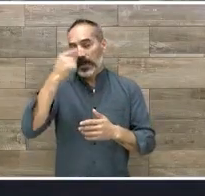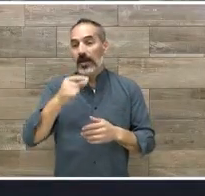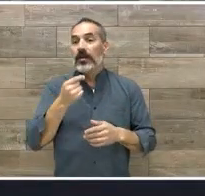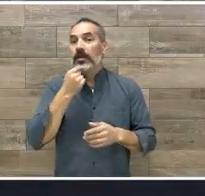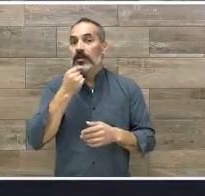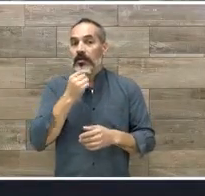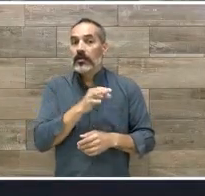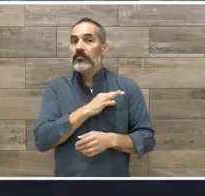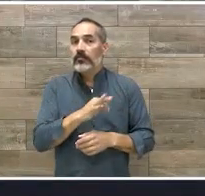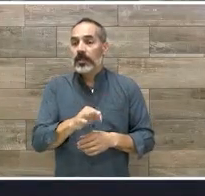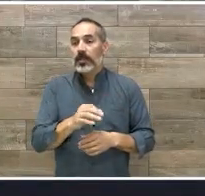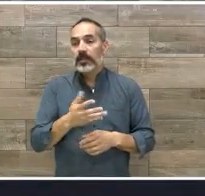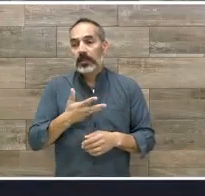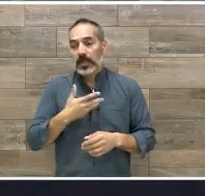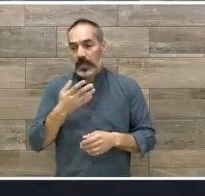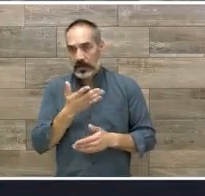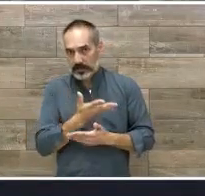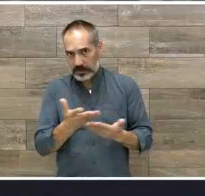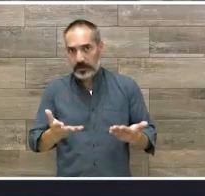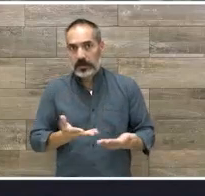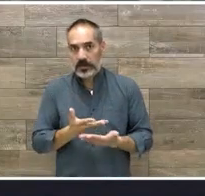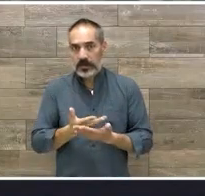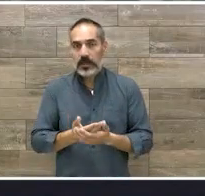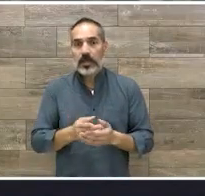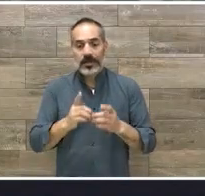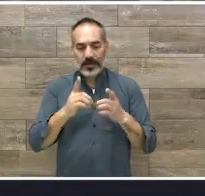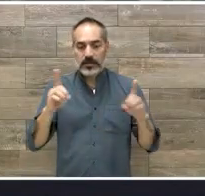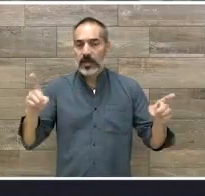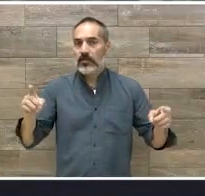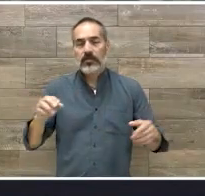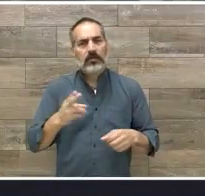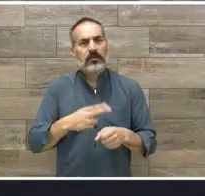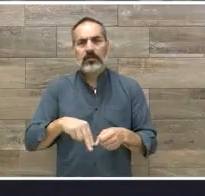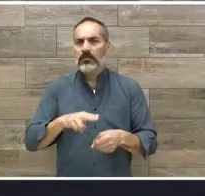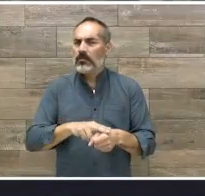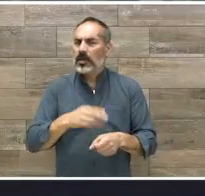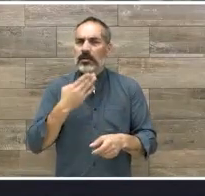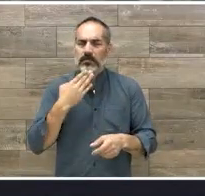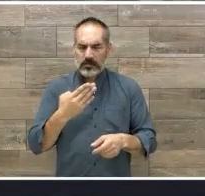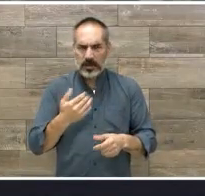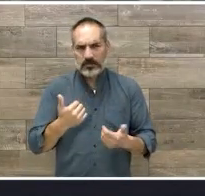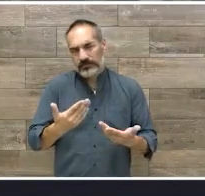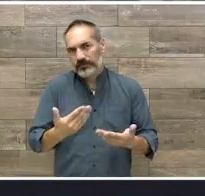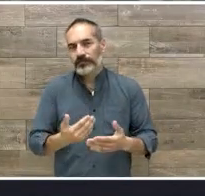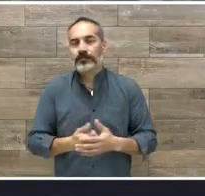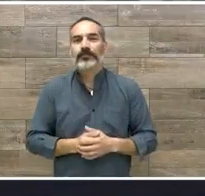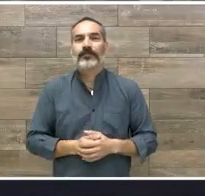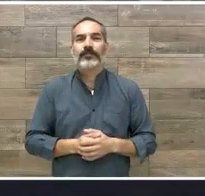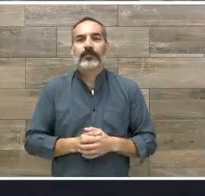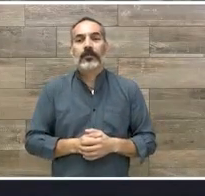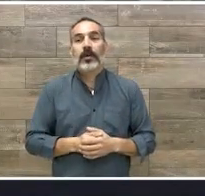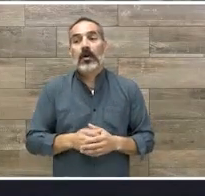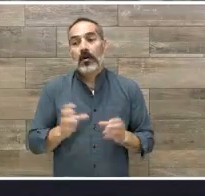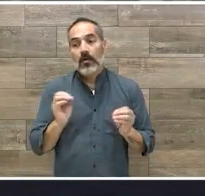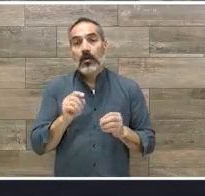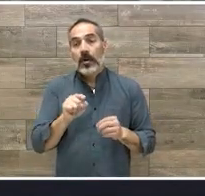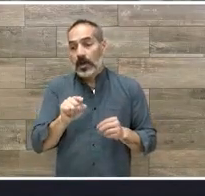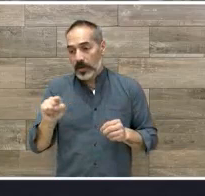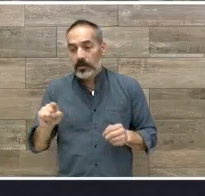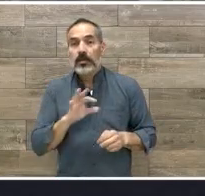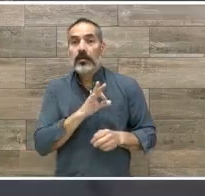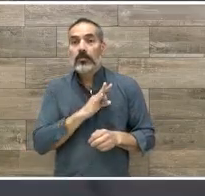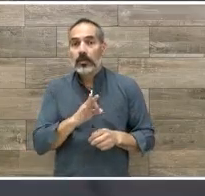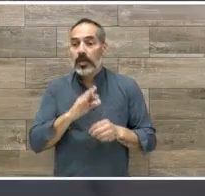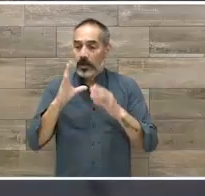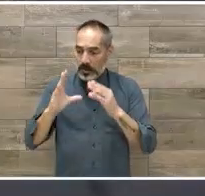alcanzar cada uno de sus hitos del desarrollo o se puedan capacitar para que sean lo